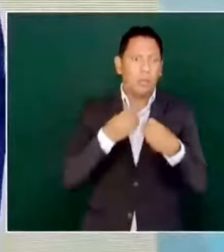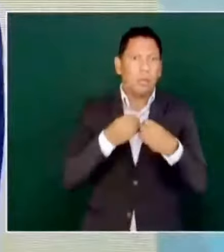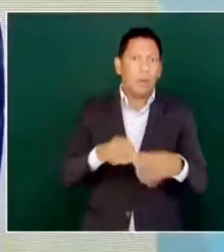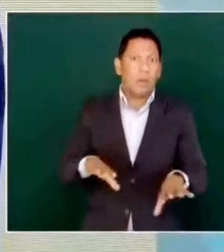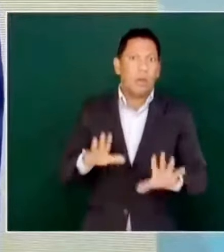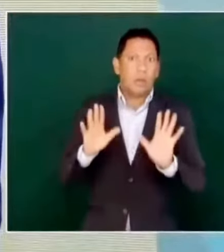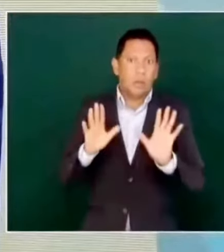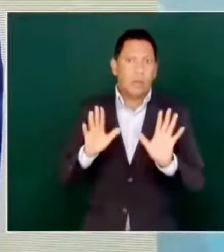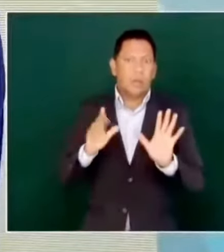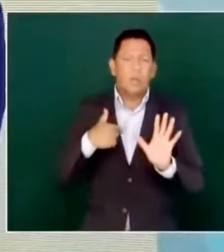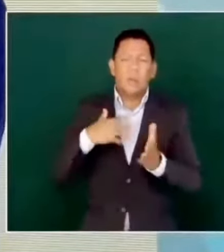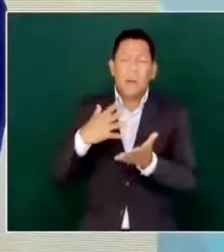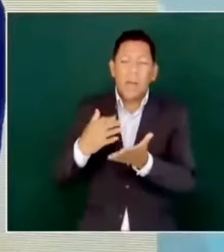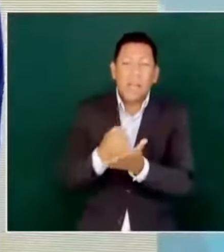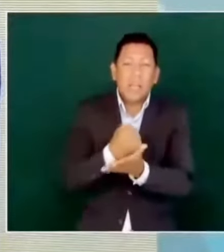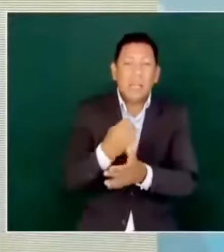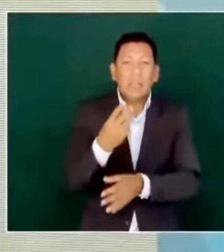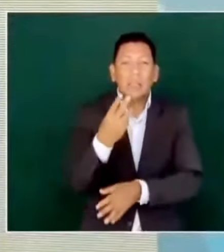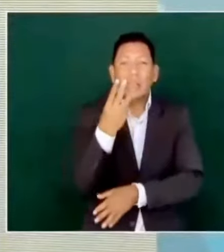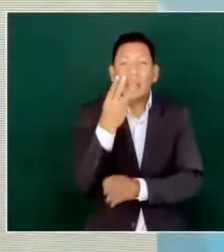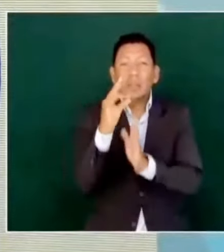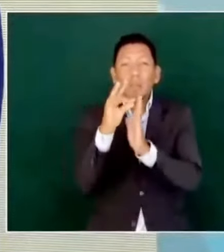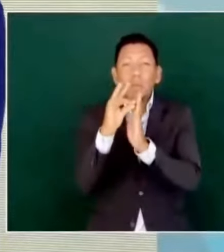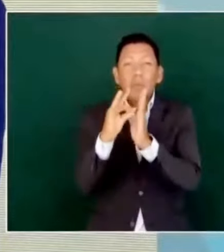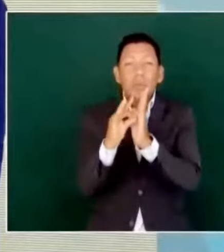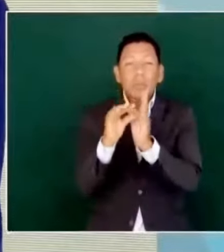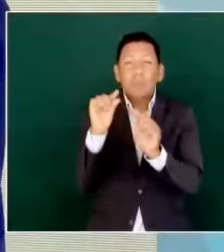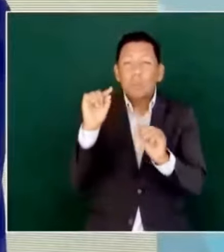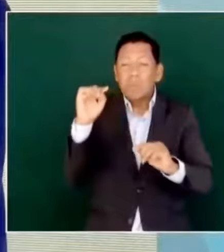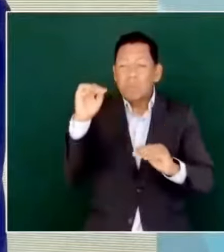Terminé ganando con tres puntos de ventaja.